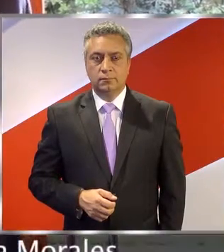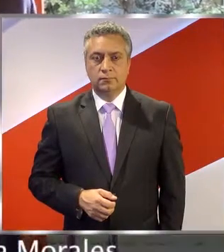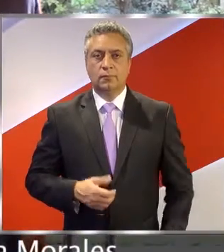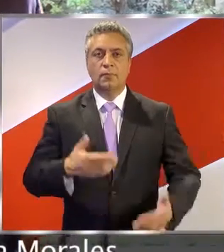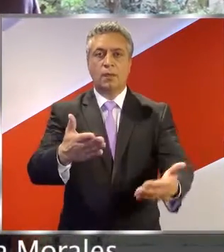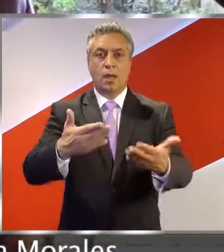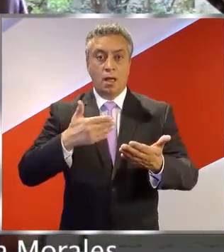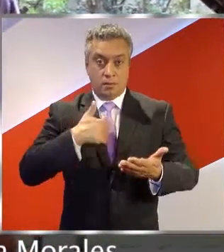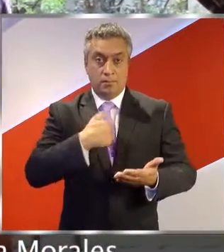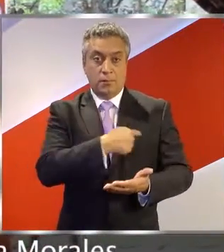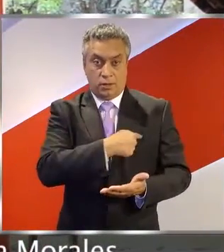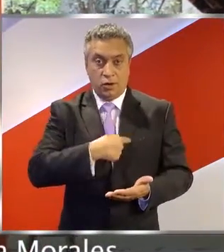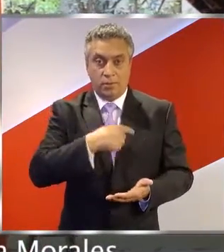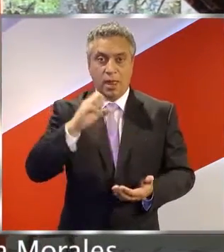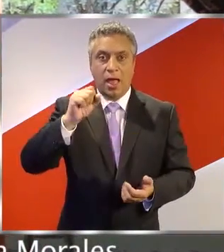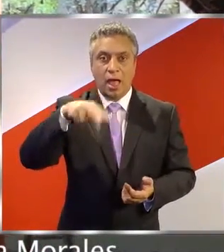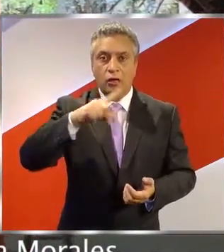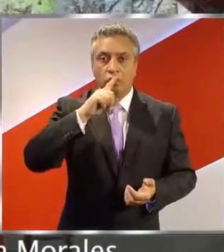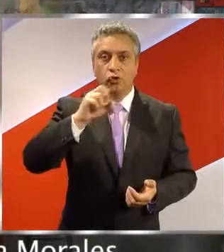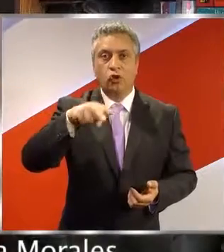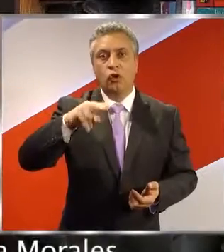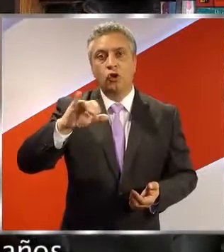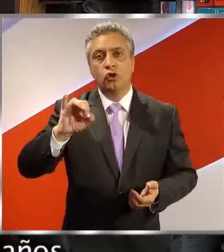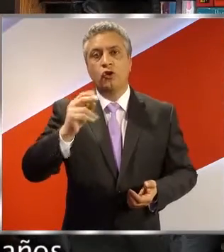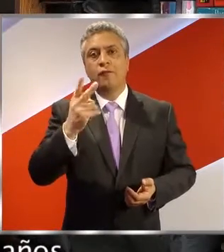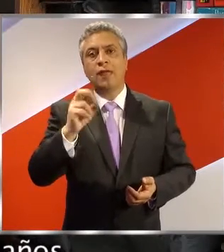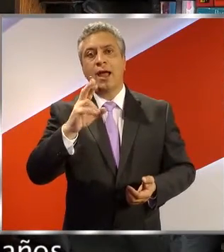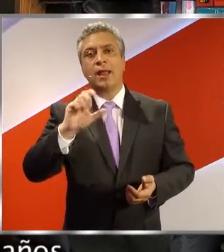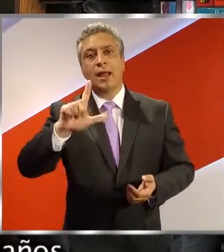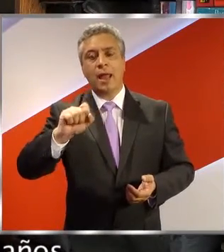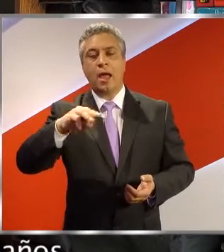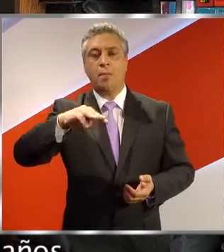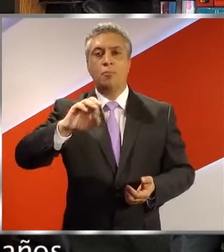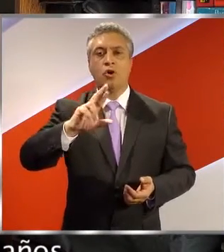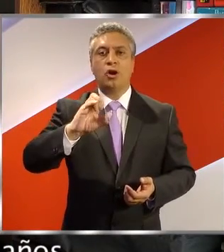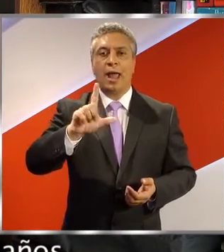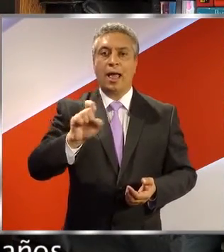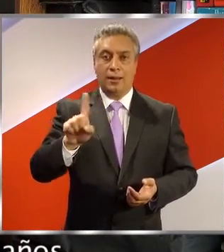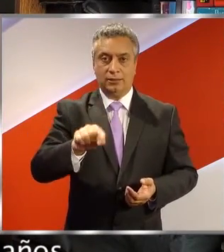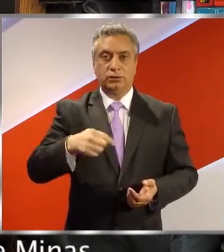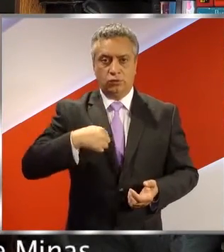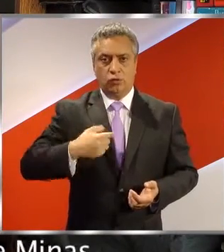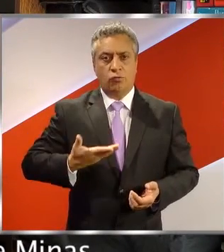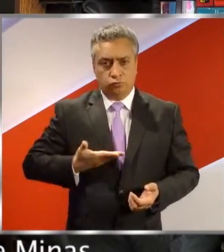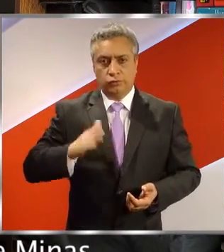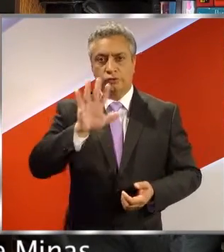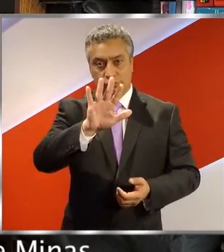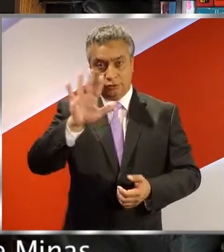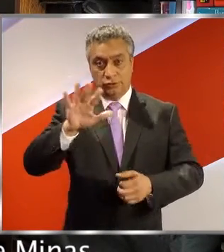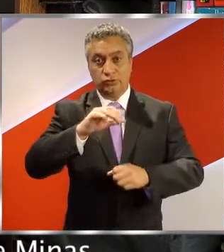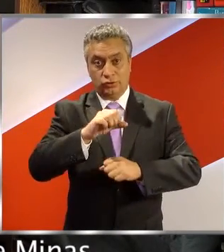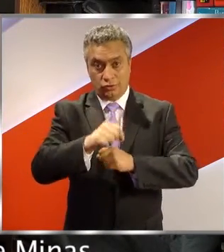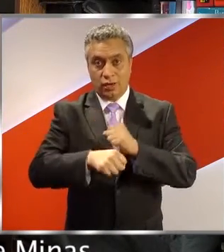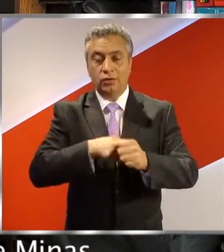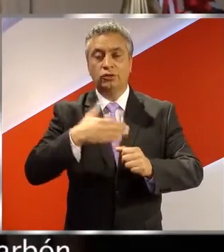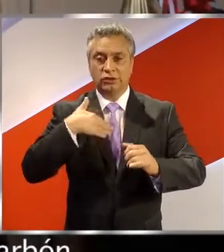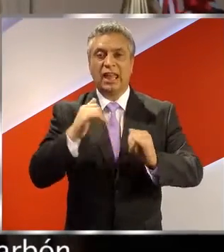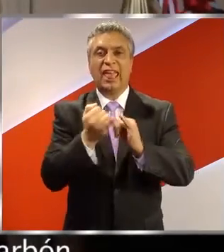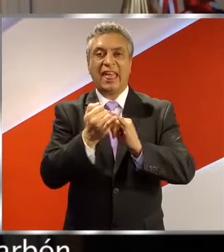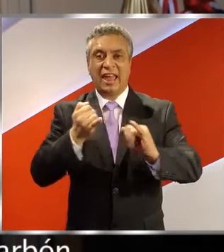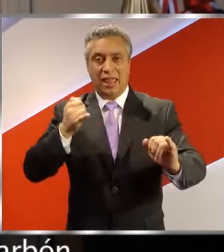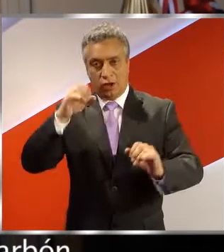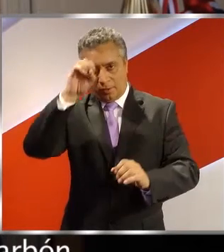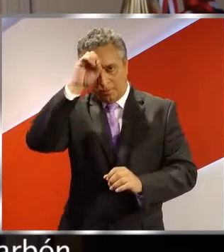Mi nombre es Antonio Varela Morales, tengo 55 años y de profesión ingeniero de minas.